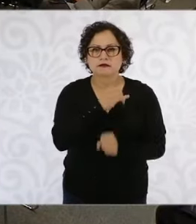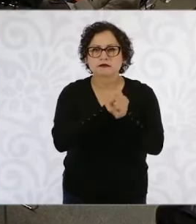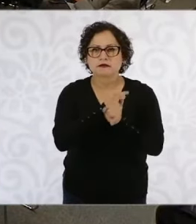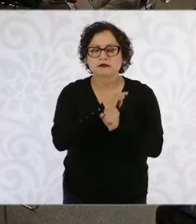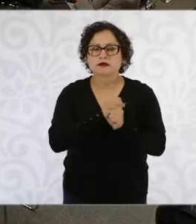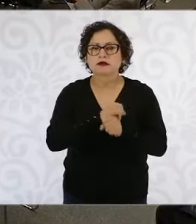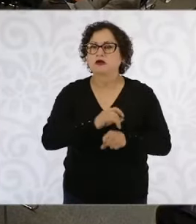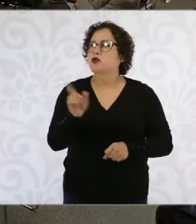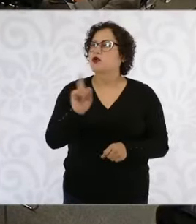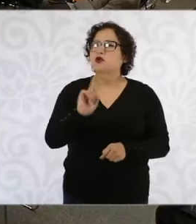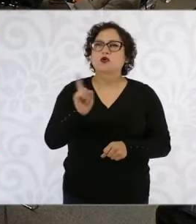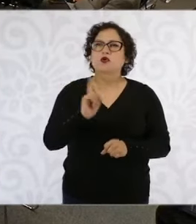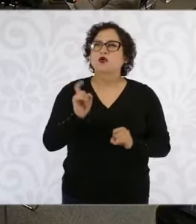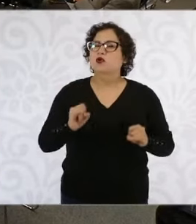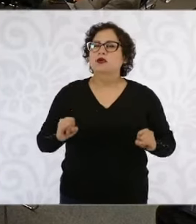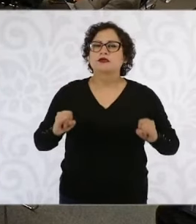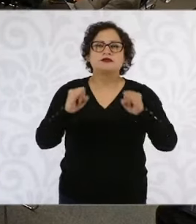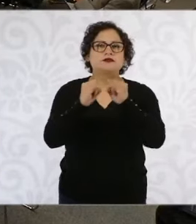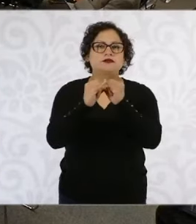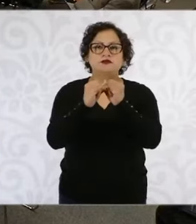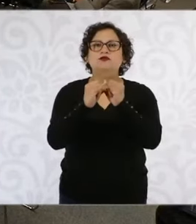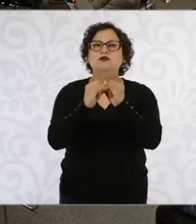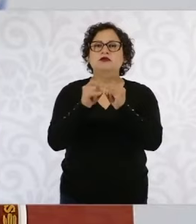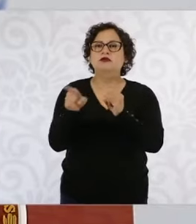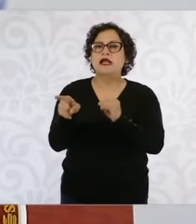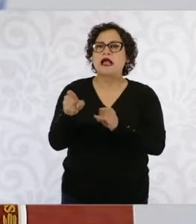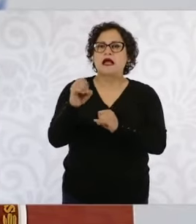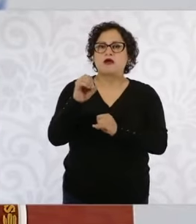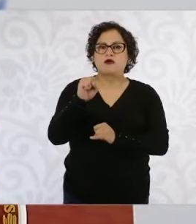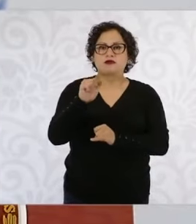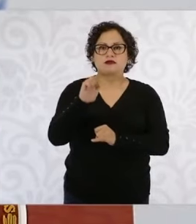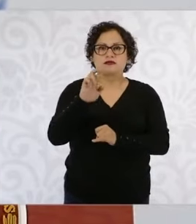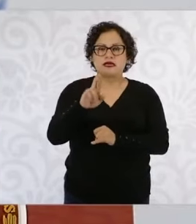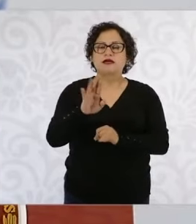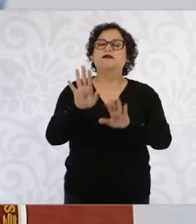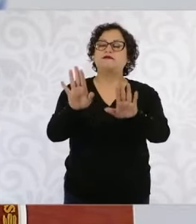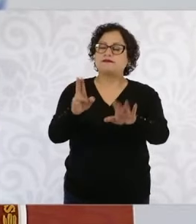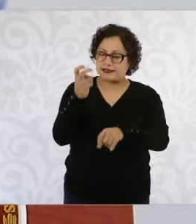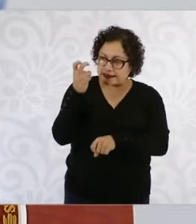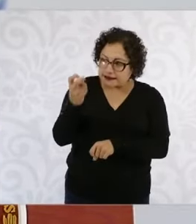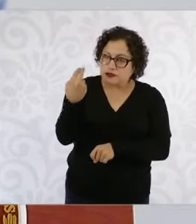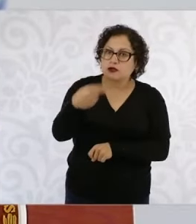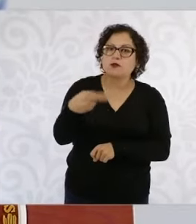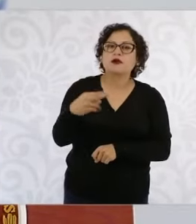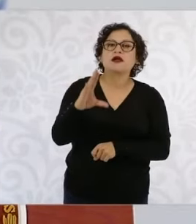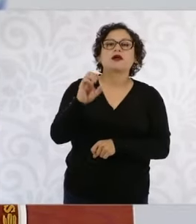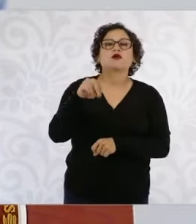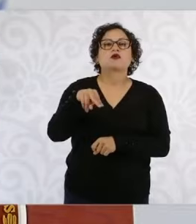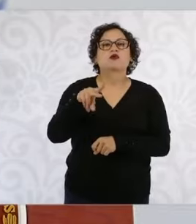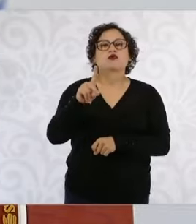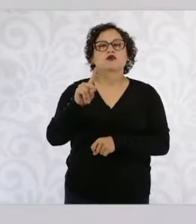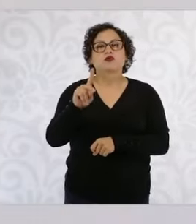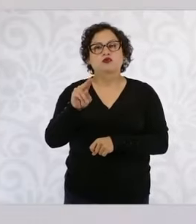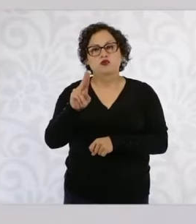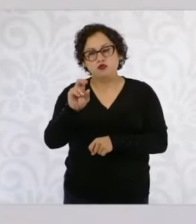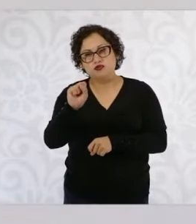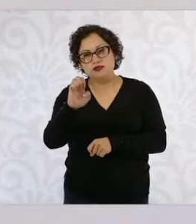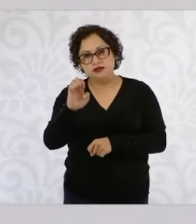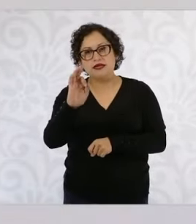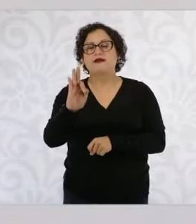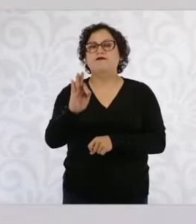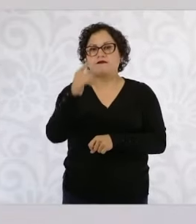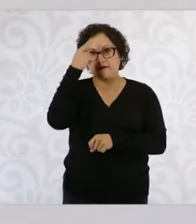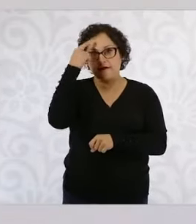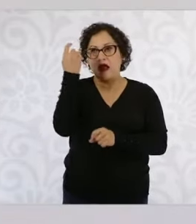No, es una institución… ¿Dónde está Oscar? ¿La Conducef? La Conducef, para que en conjunto